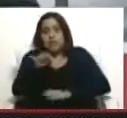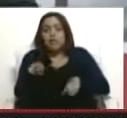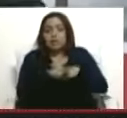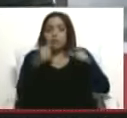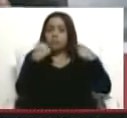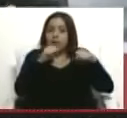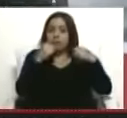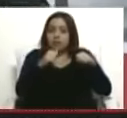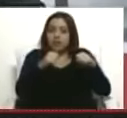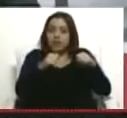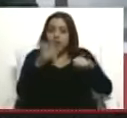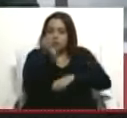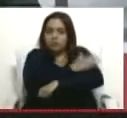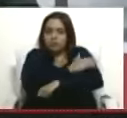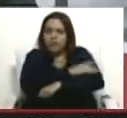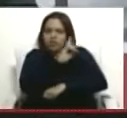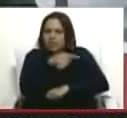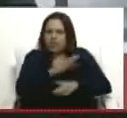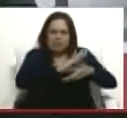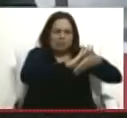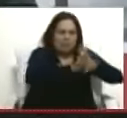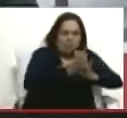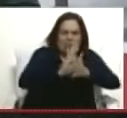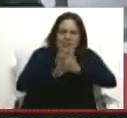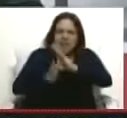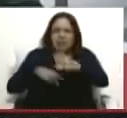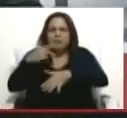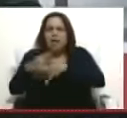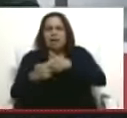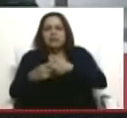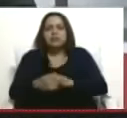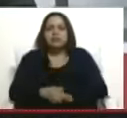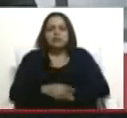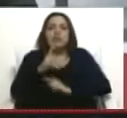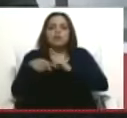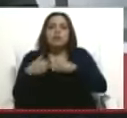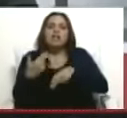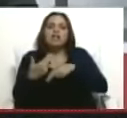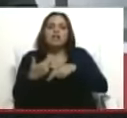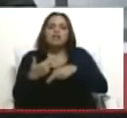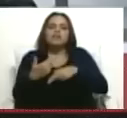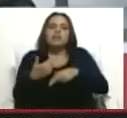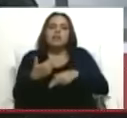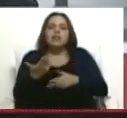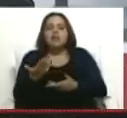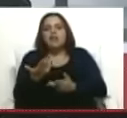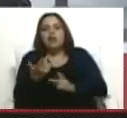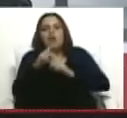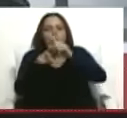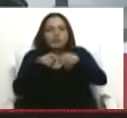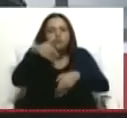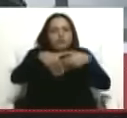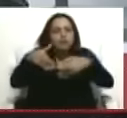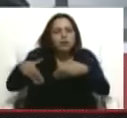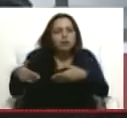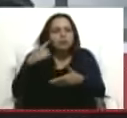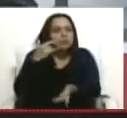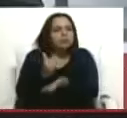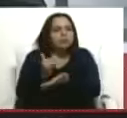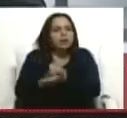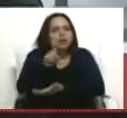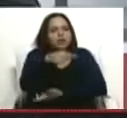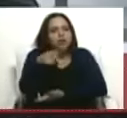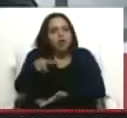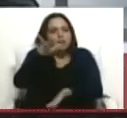Y luego, bueno, la derrota, todos esos planes con el referéndum que de revocatorio pasó a aprobatorio, ¿no? Entonces, fíjate, ya el 2005